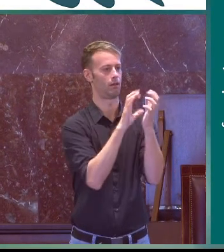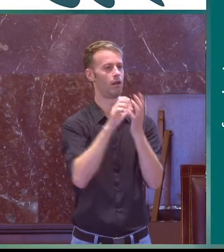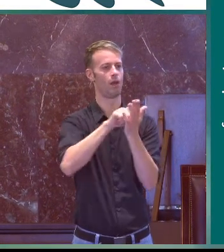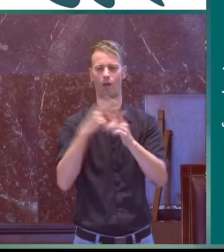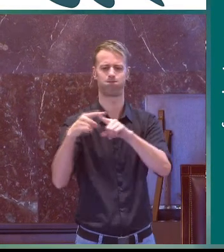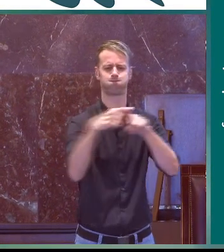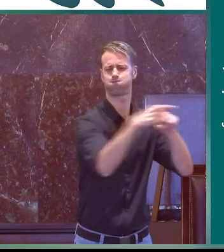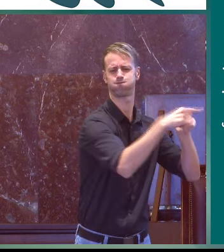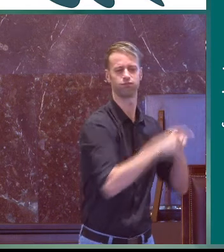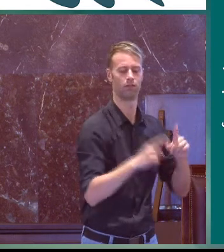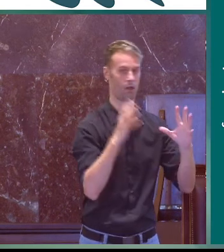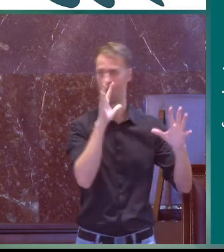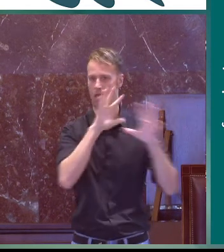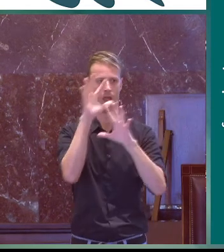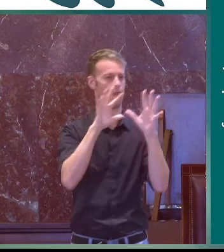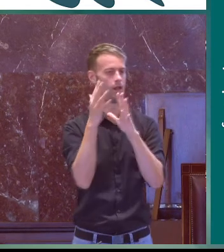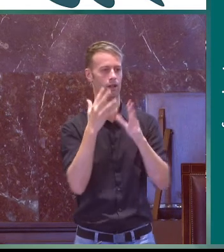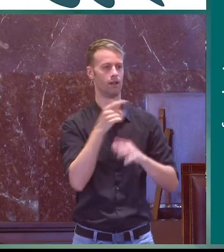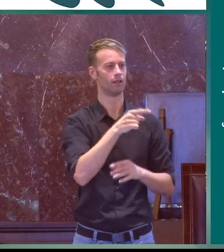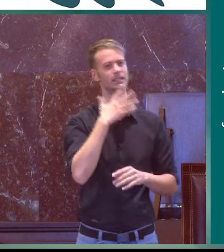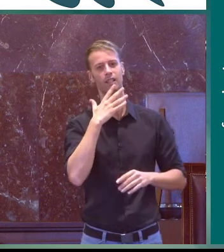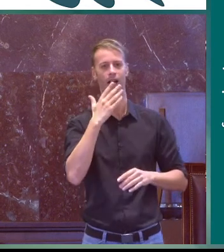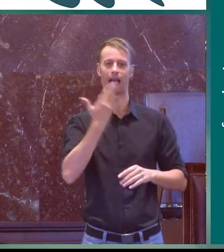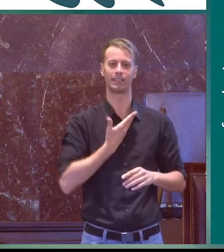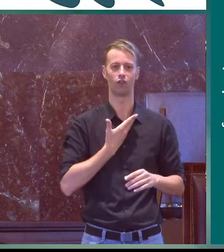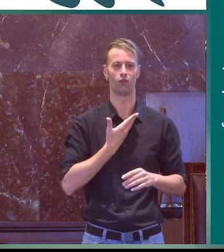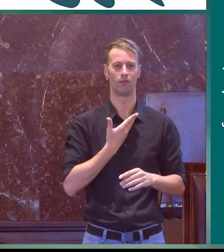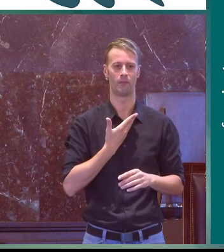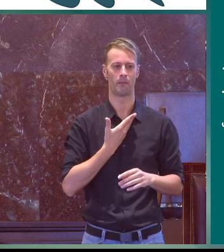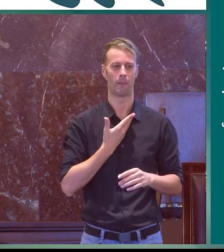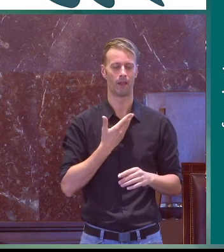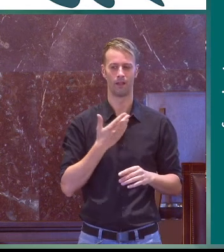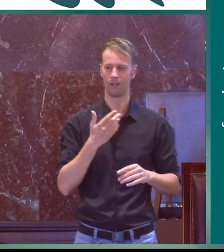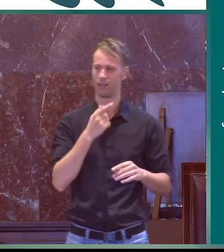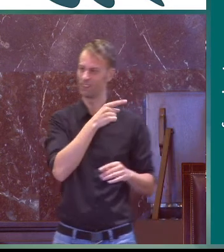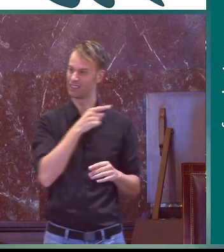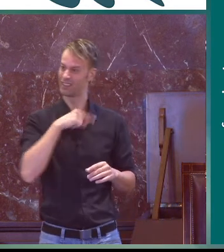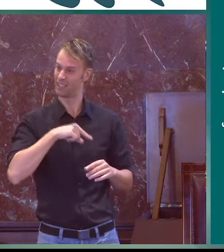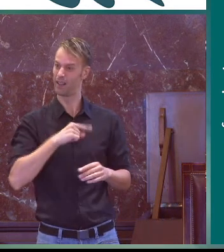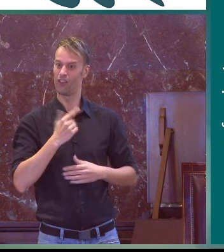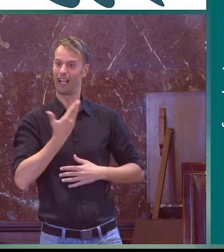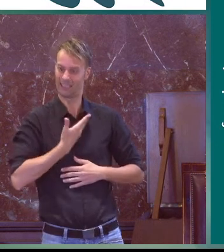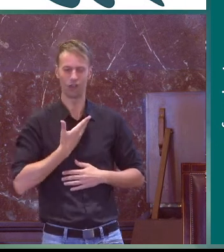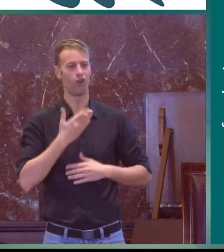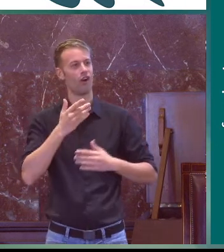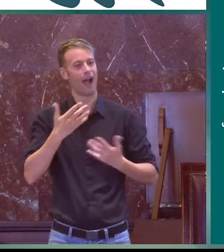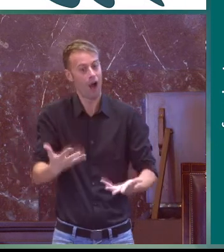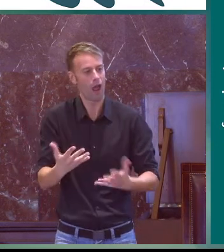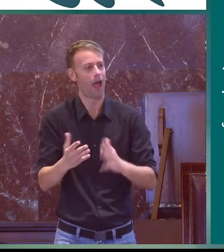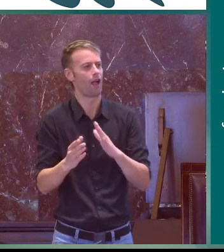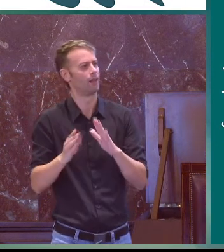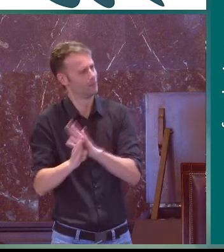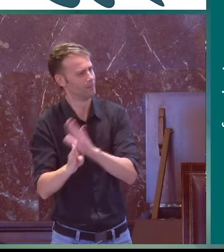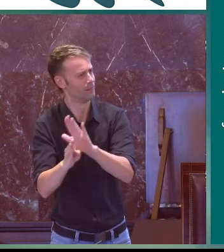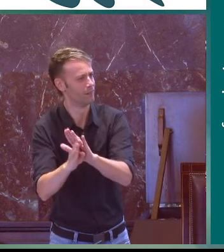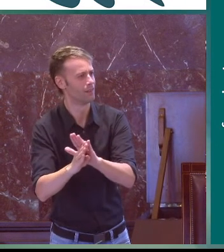se le impuso el que no pudiera comunicarse con todo el mundo y por eso creó todas las lenguas es un castigo o sea que